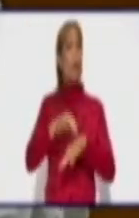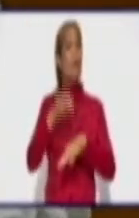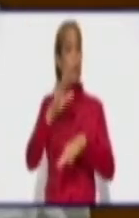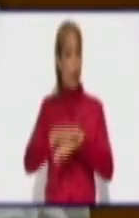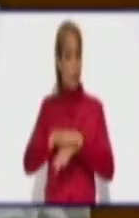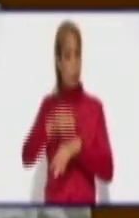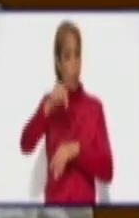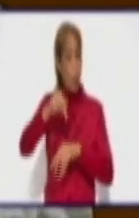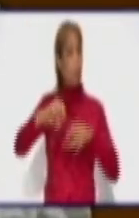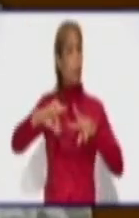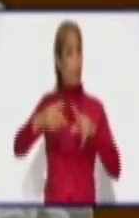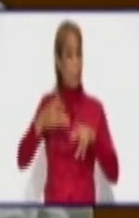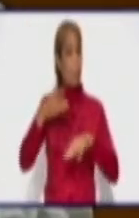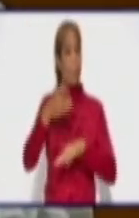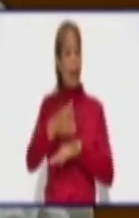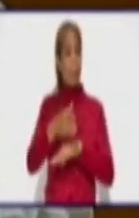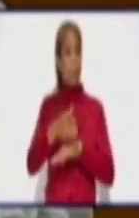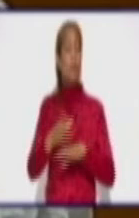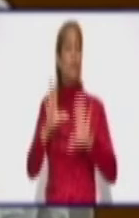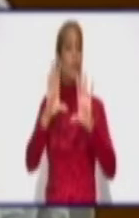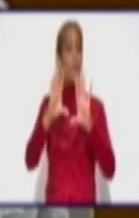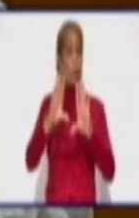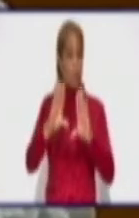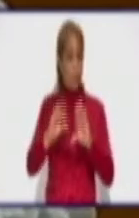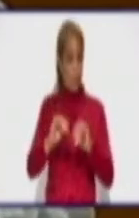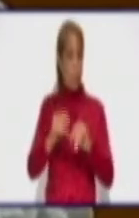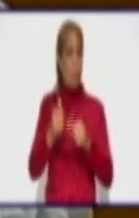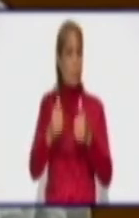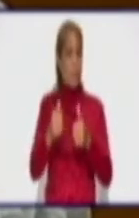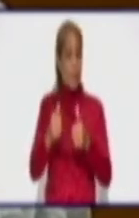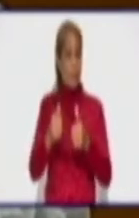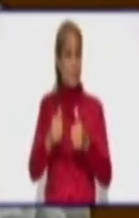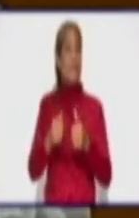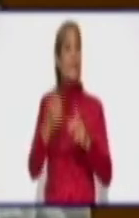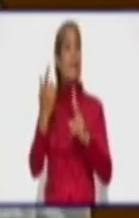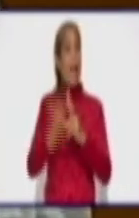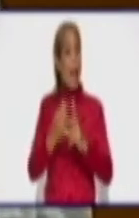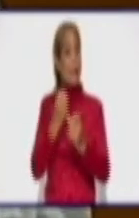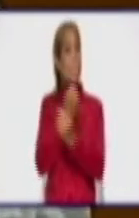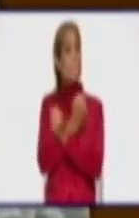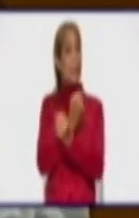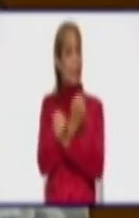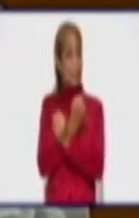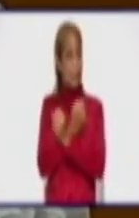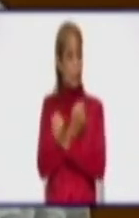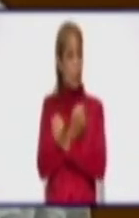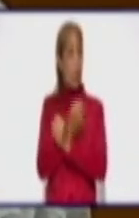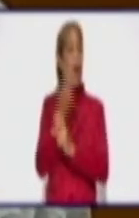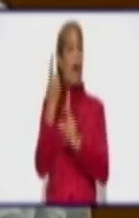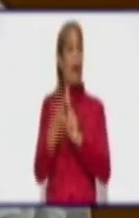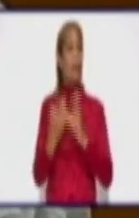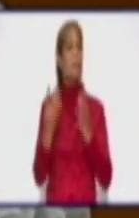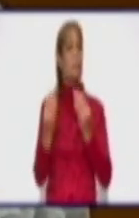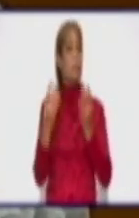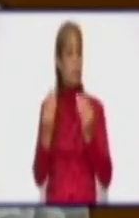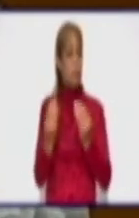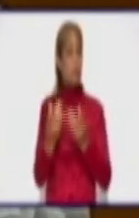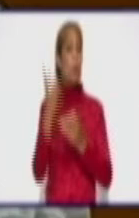Y lo dejamos claro las autoridades, el riesgo de que existieran números significativos de fallecidos.